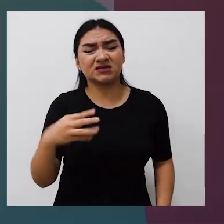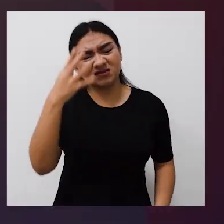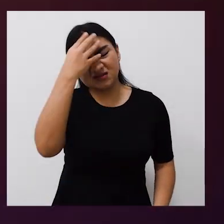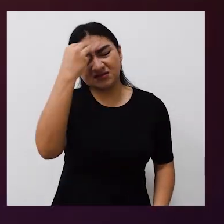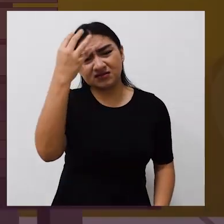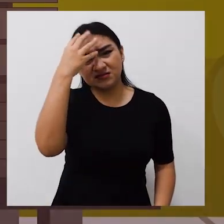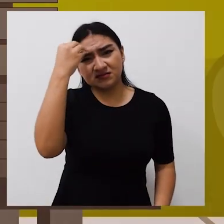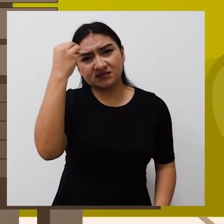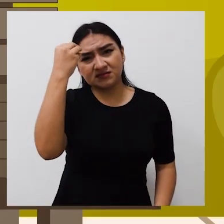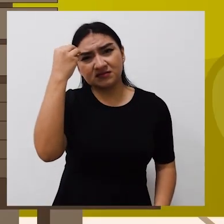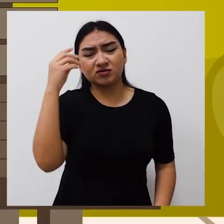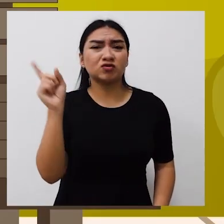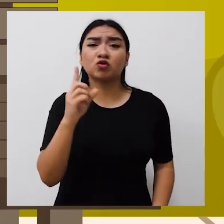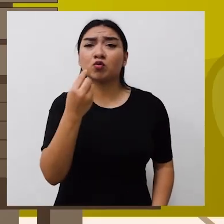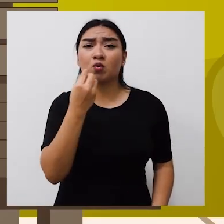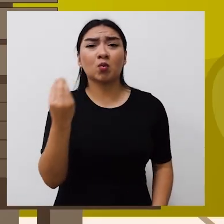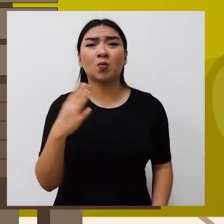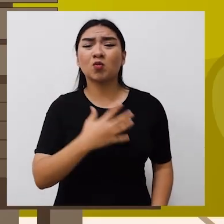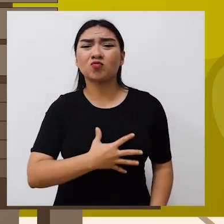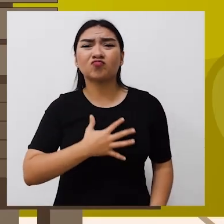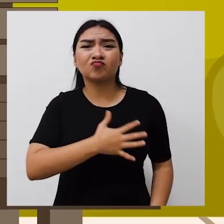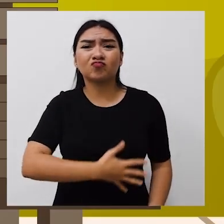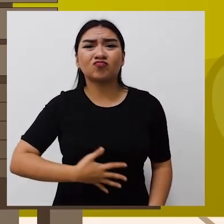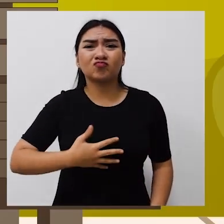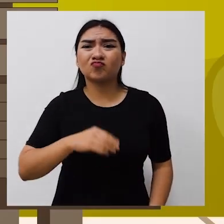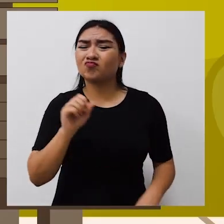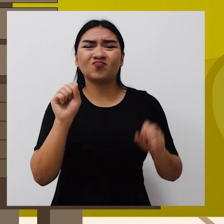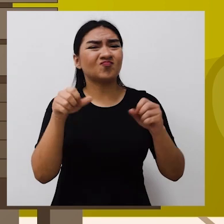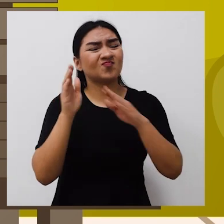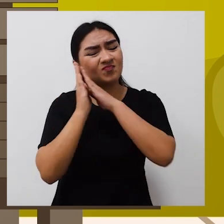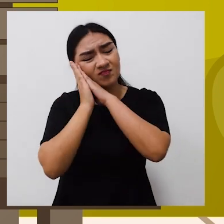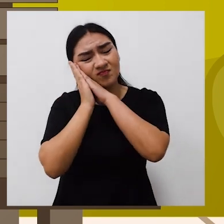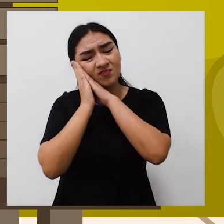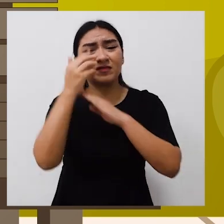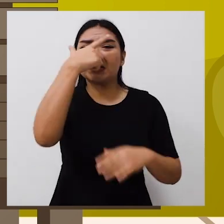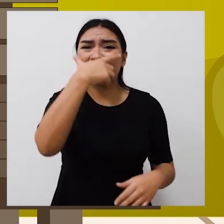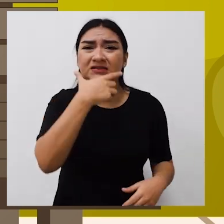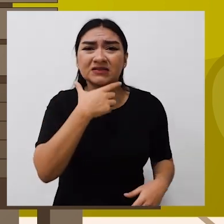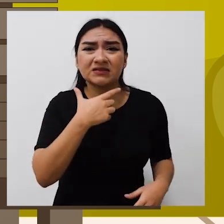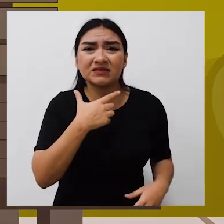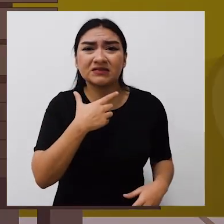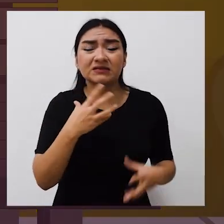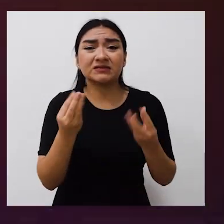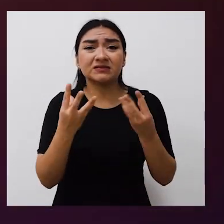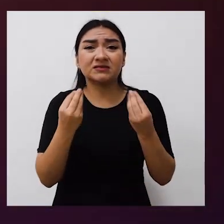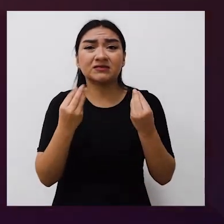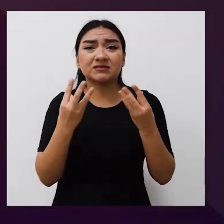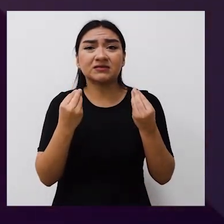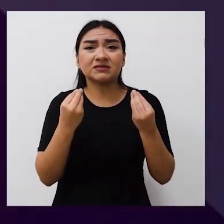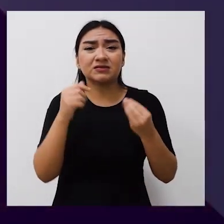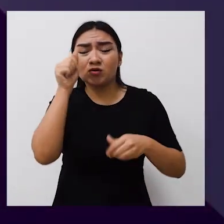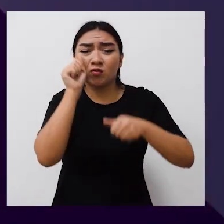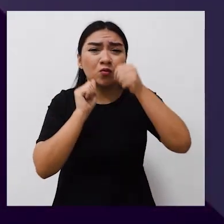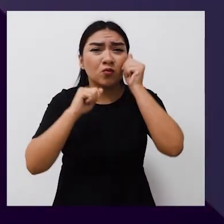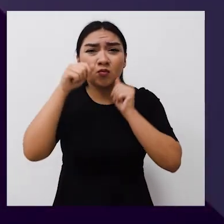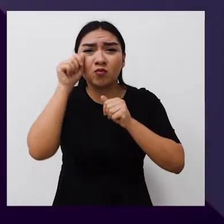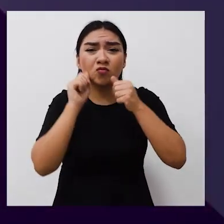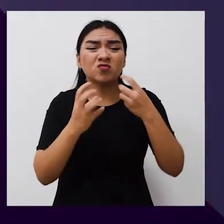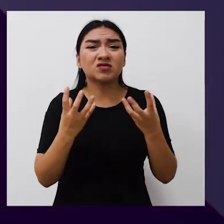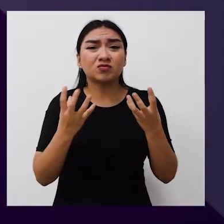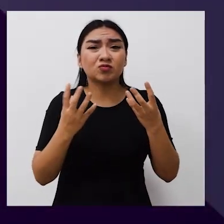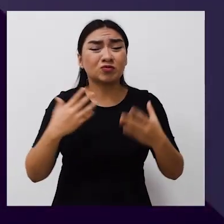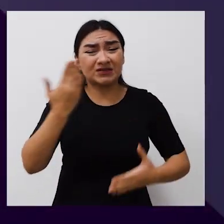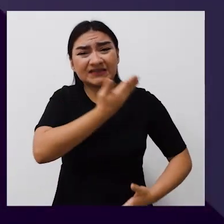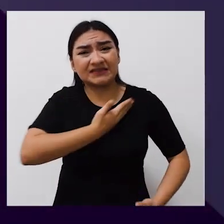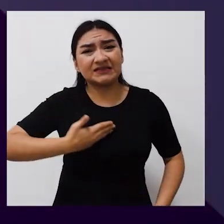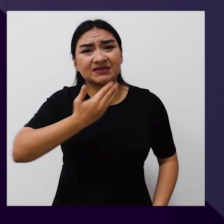tenido dolores de cabeza. Perdida del apetito. No puedo dormir. Me siento muy triste. Con miedo. Y he llorado mucho porque me siento